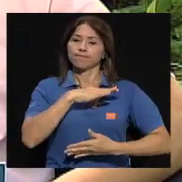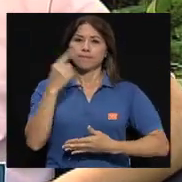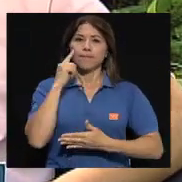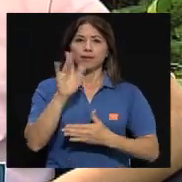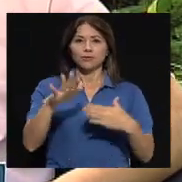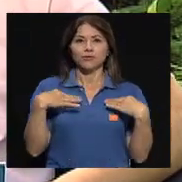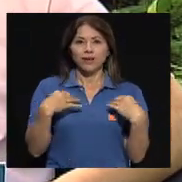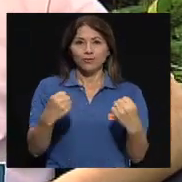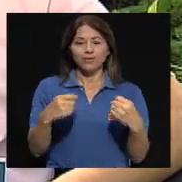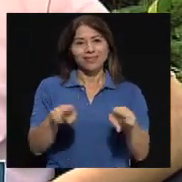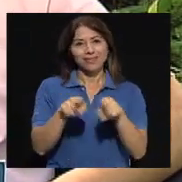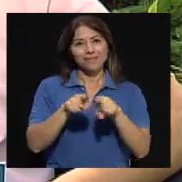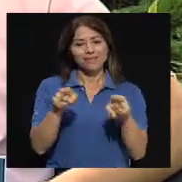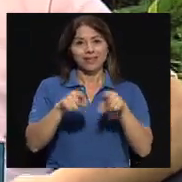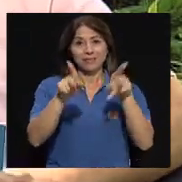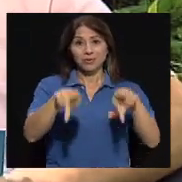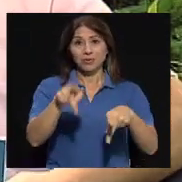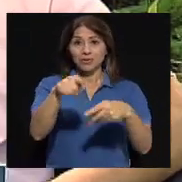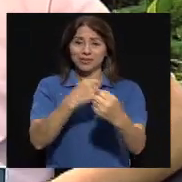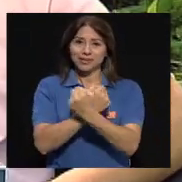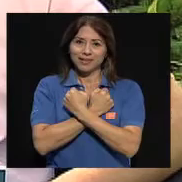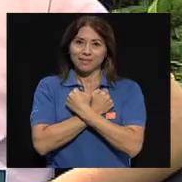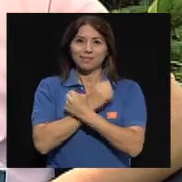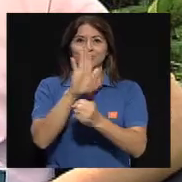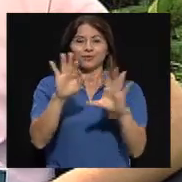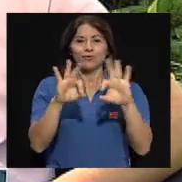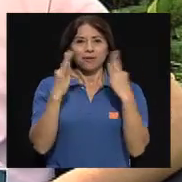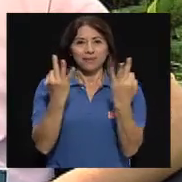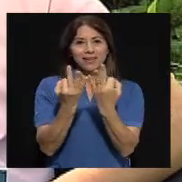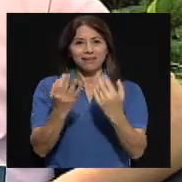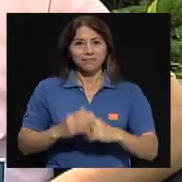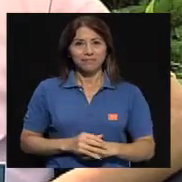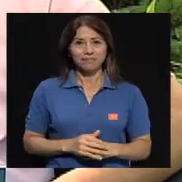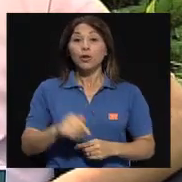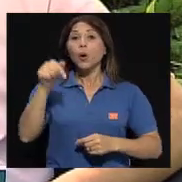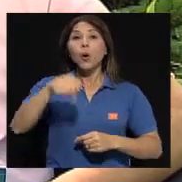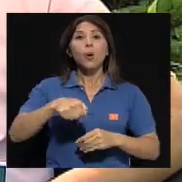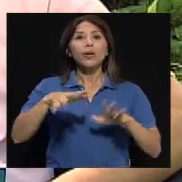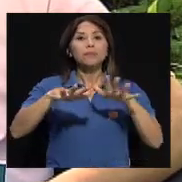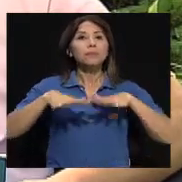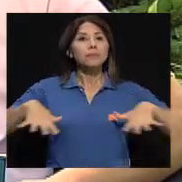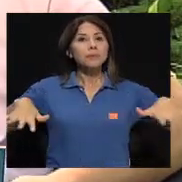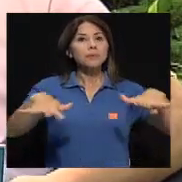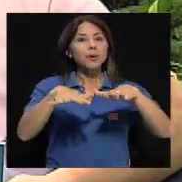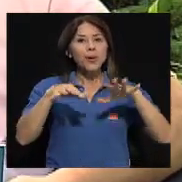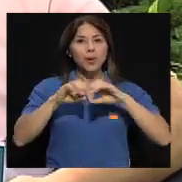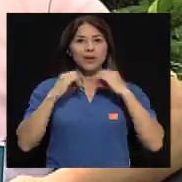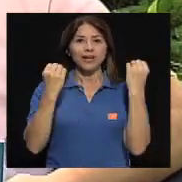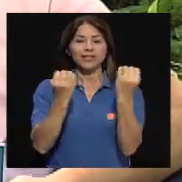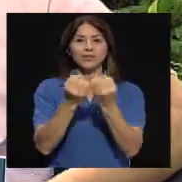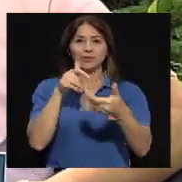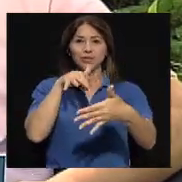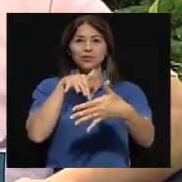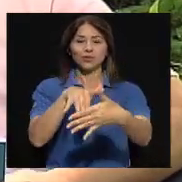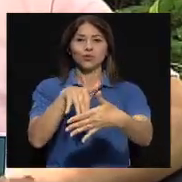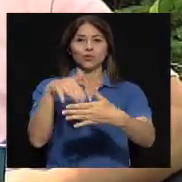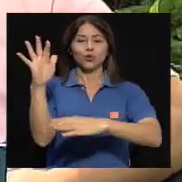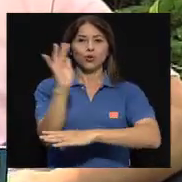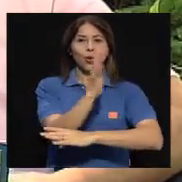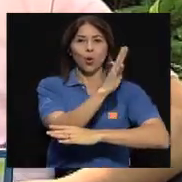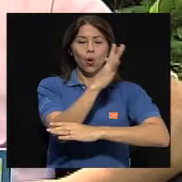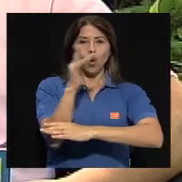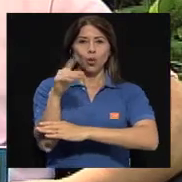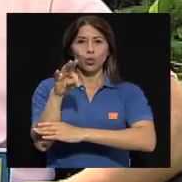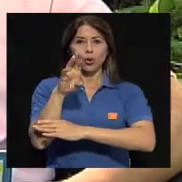y para el bienestar de los suyos, para el bienestar de su familia. El día de hoy, desde la Organización de Estudios Tropicales, queremos